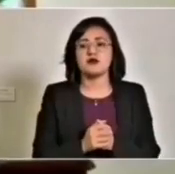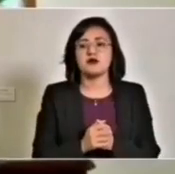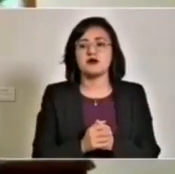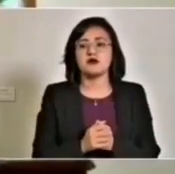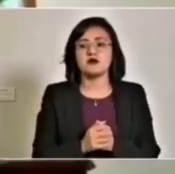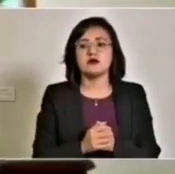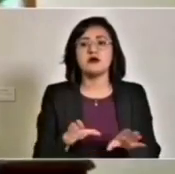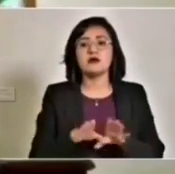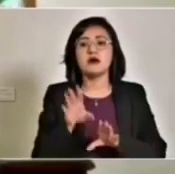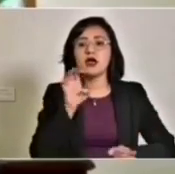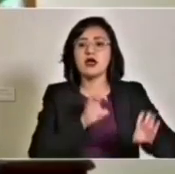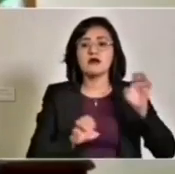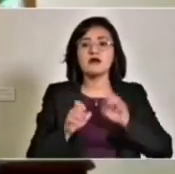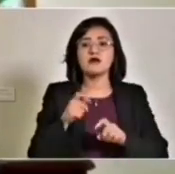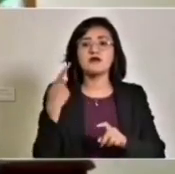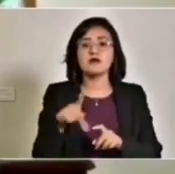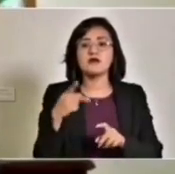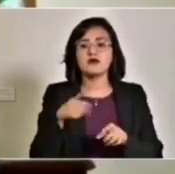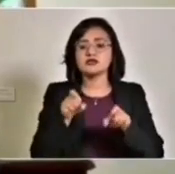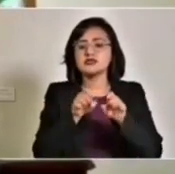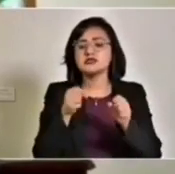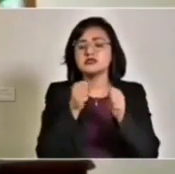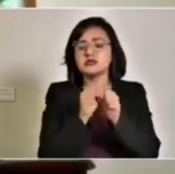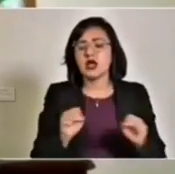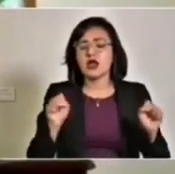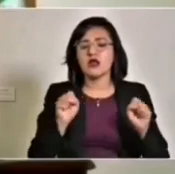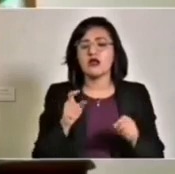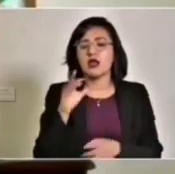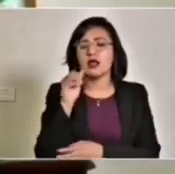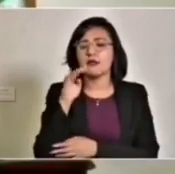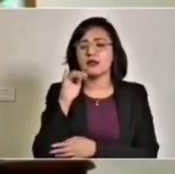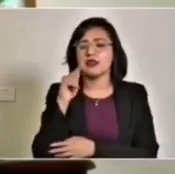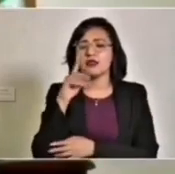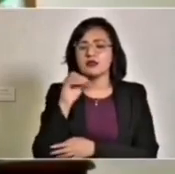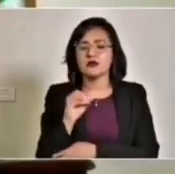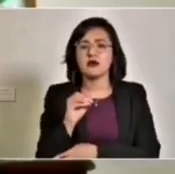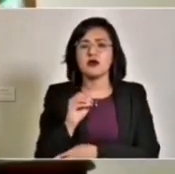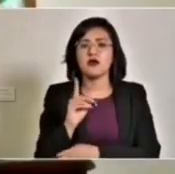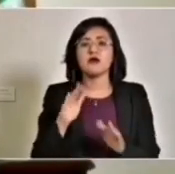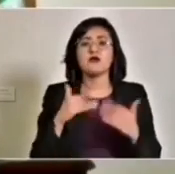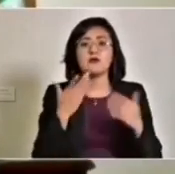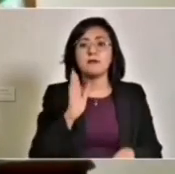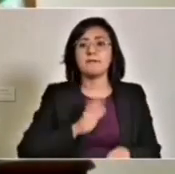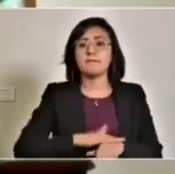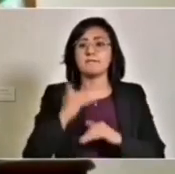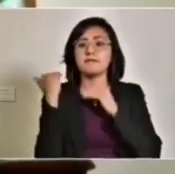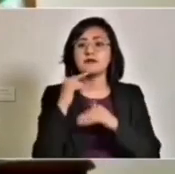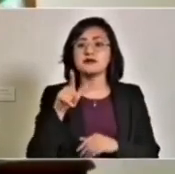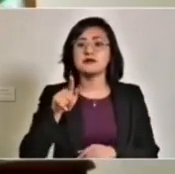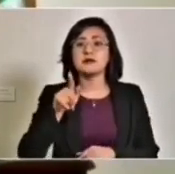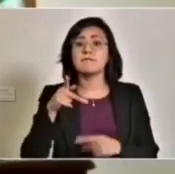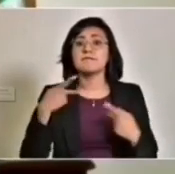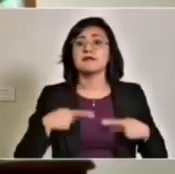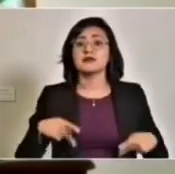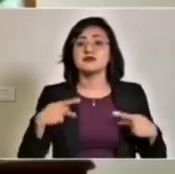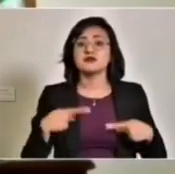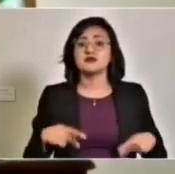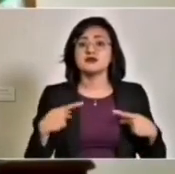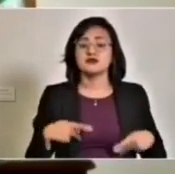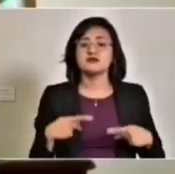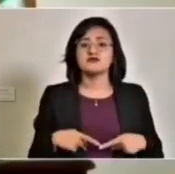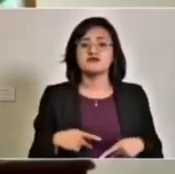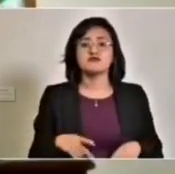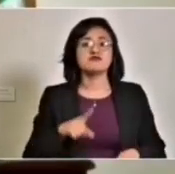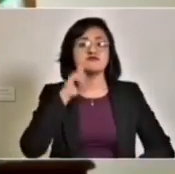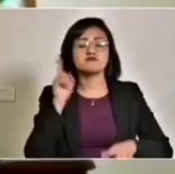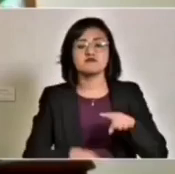protocolario en el propio Salón de Cabildos del Palacio Municipal, no podrá haber más de setenta personas, queda